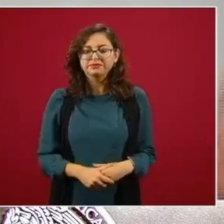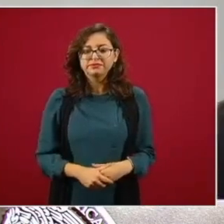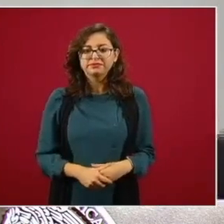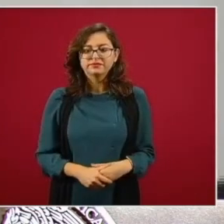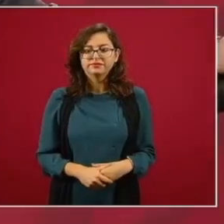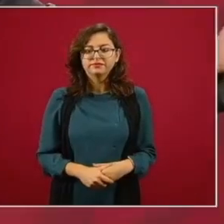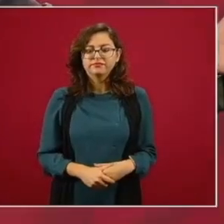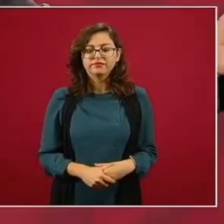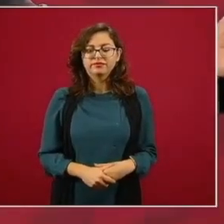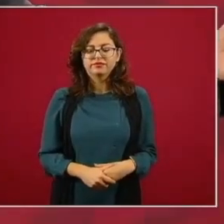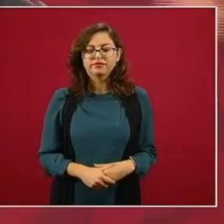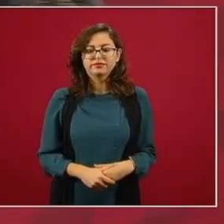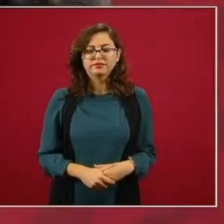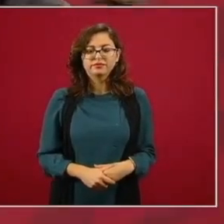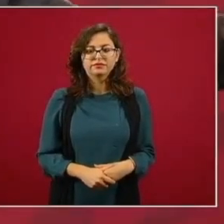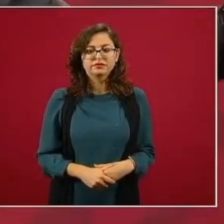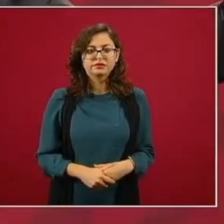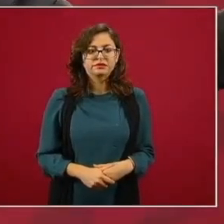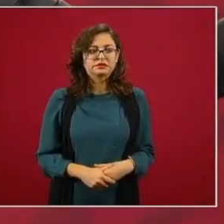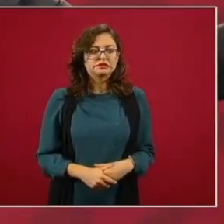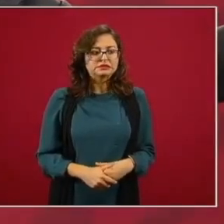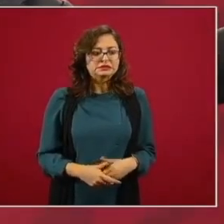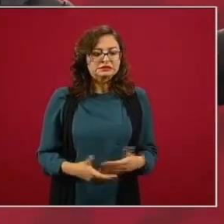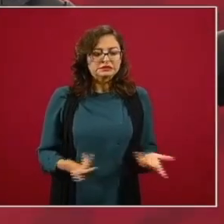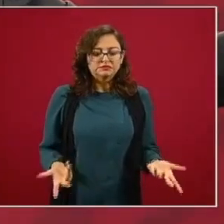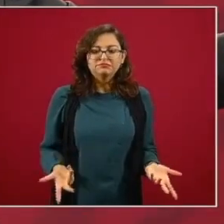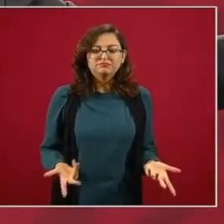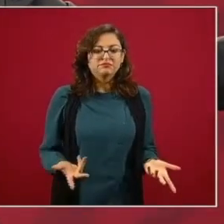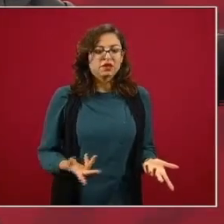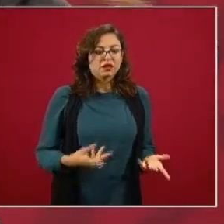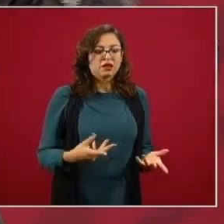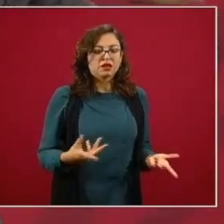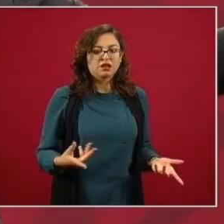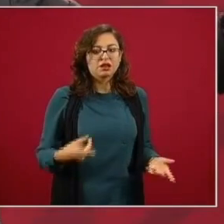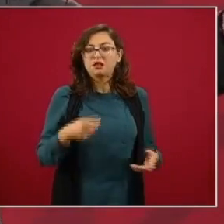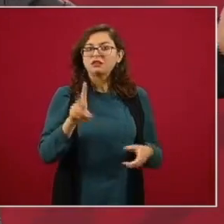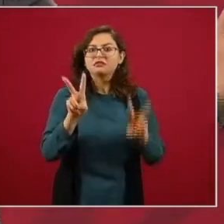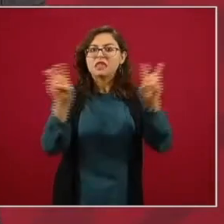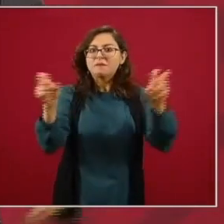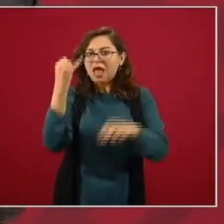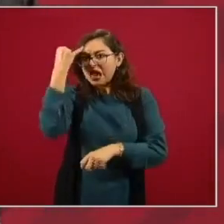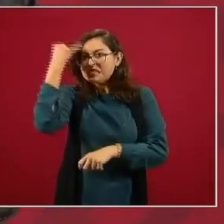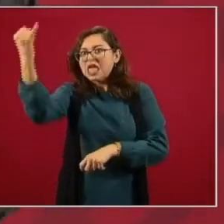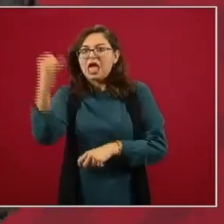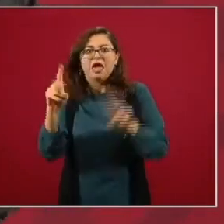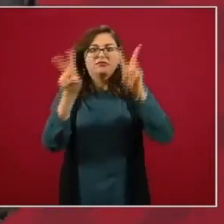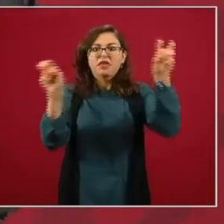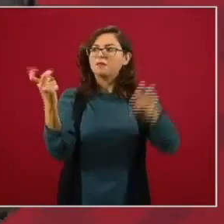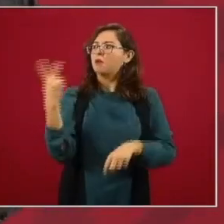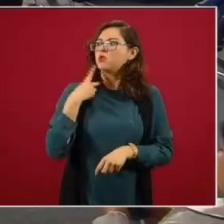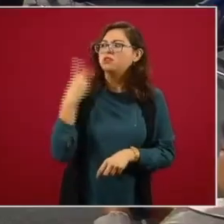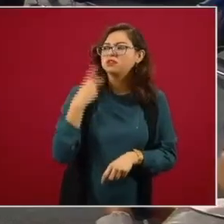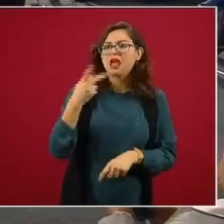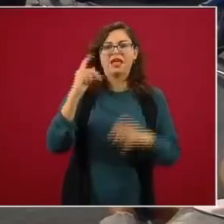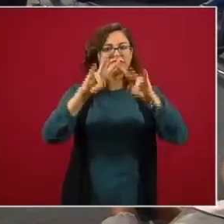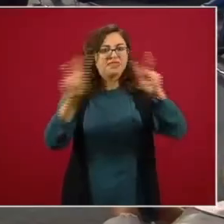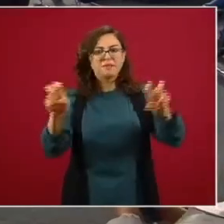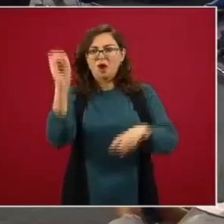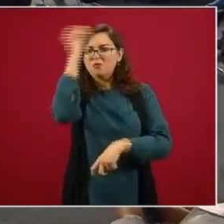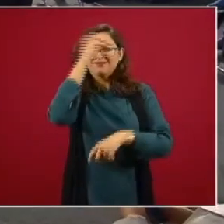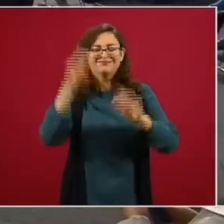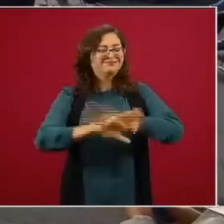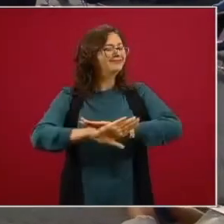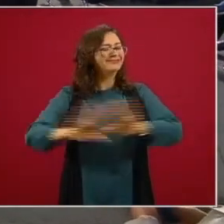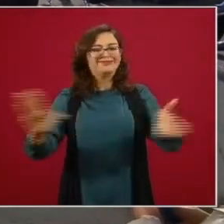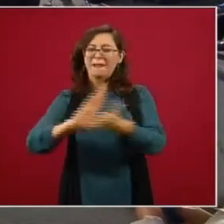en vez de decir esto no tiene que ver con ideologías esto no tiene que ver con política esto tiene que ver con